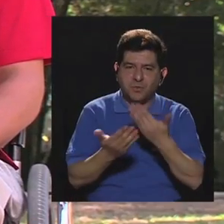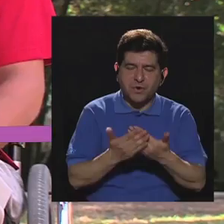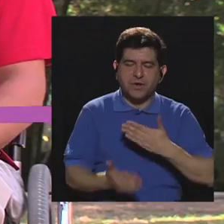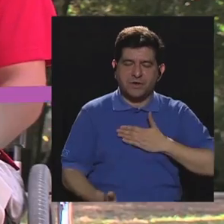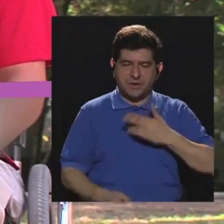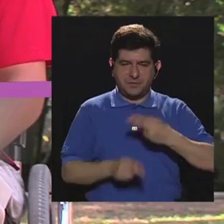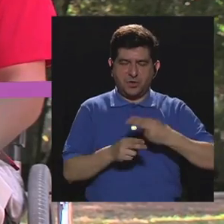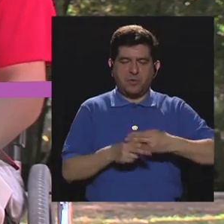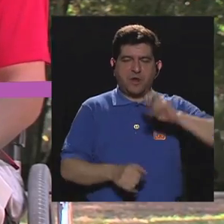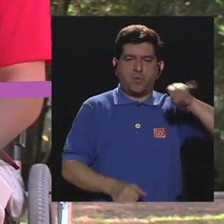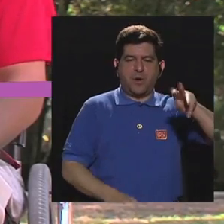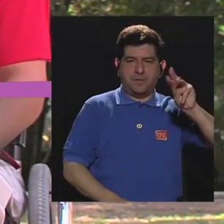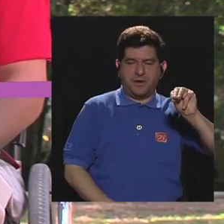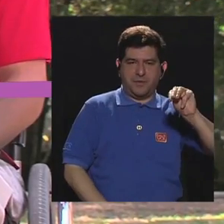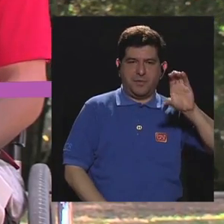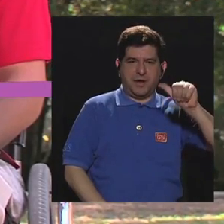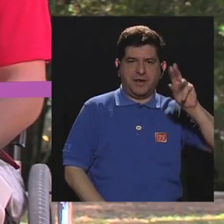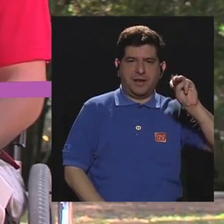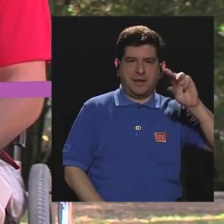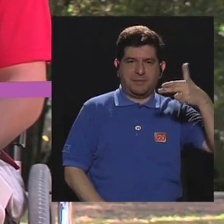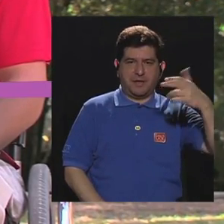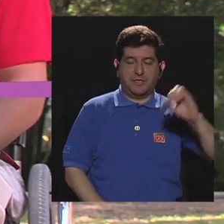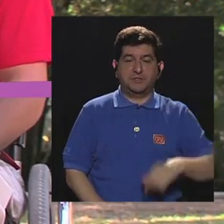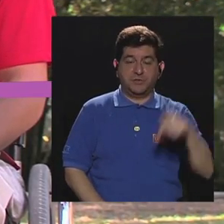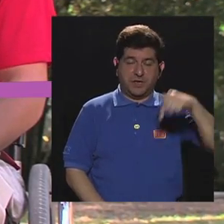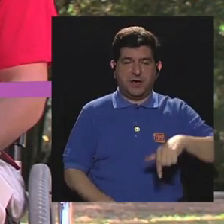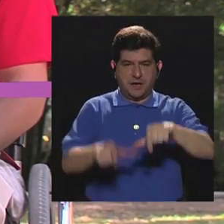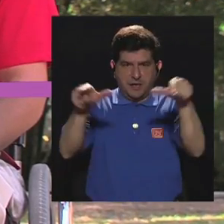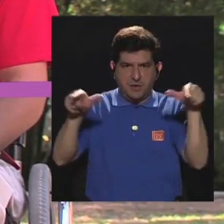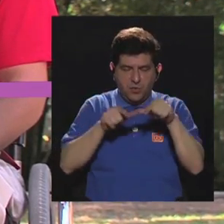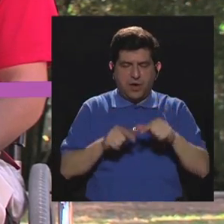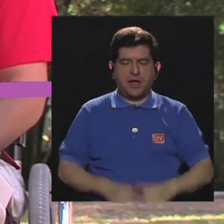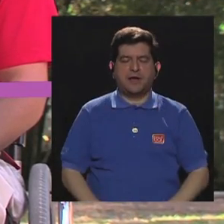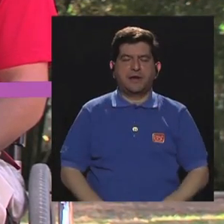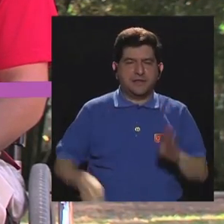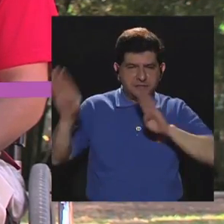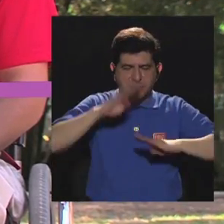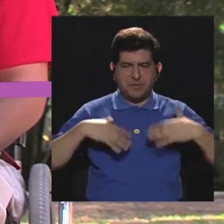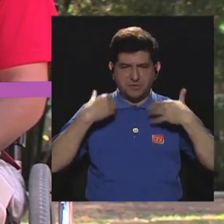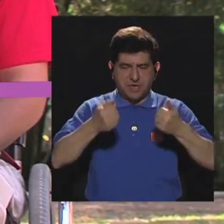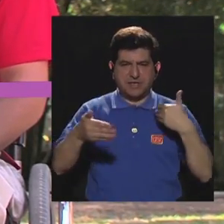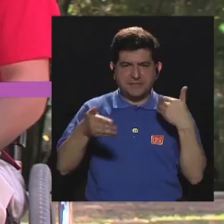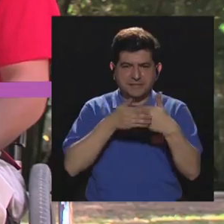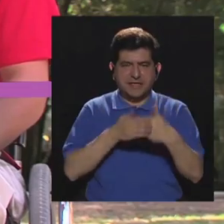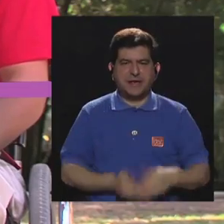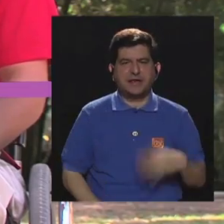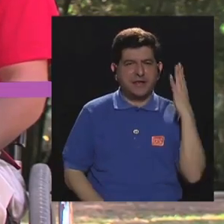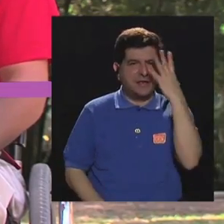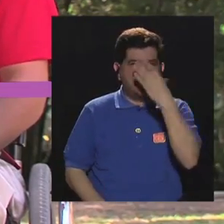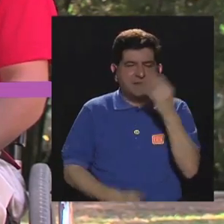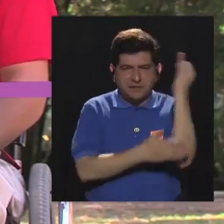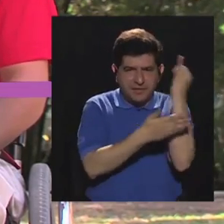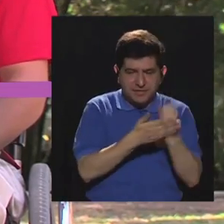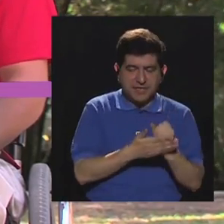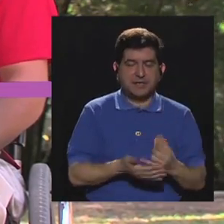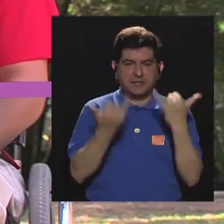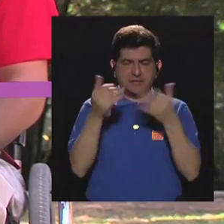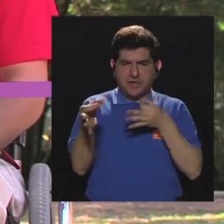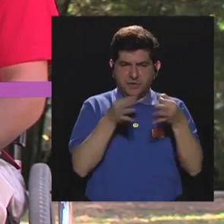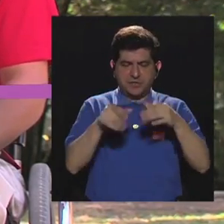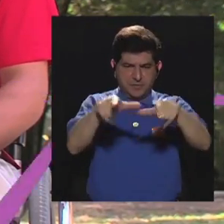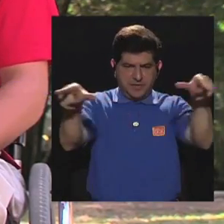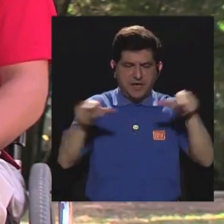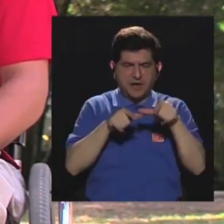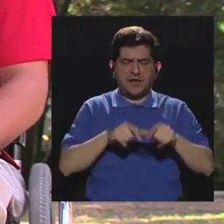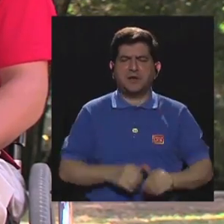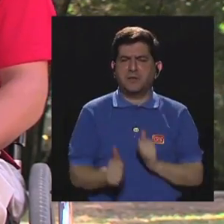Buenas, mi nombre es Juan Manuel Camacho, nos encontramos en los circuitos biosaludables cerca de Bellas Artes. Hoy vamos a explicar los ejercicios que podemos hacer en